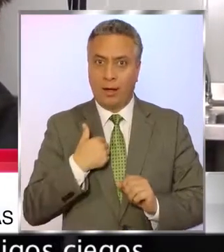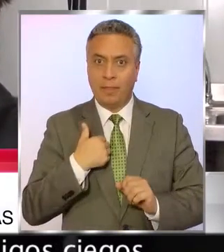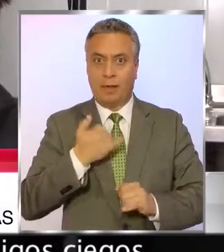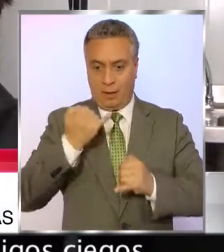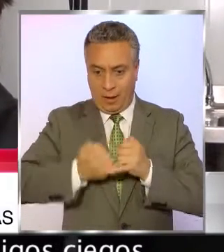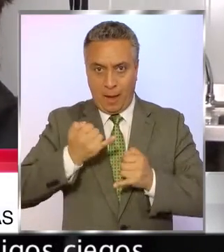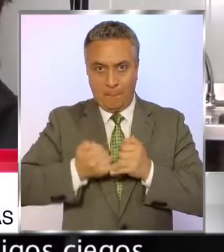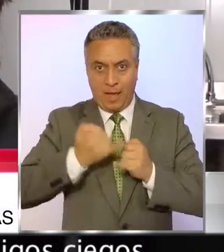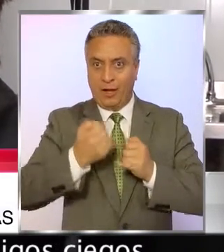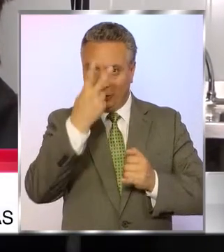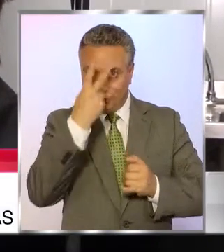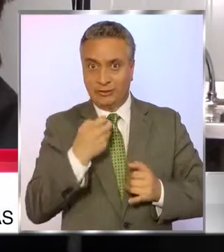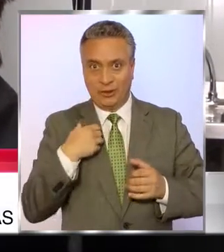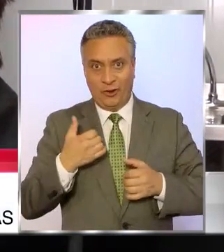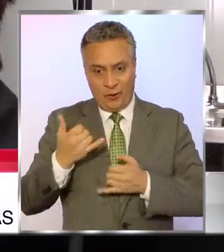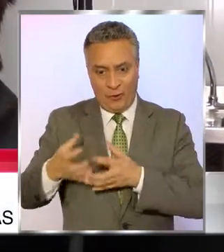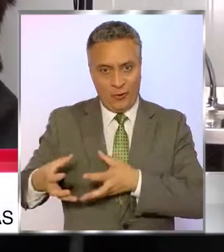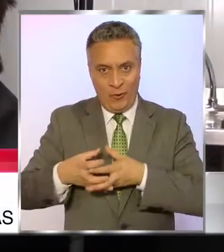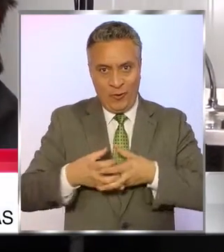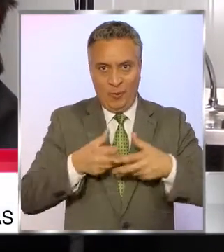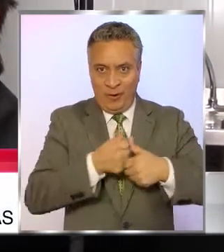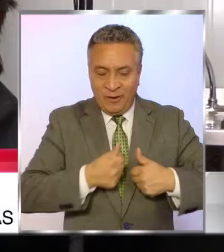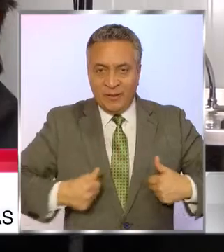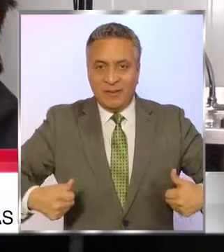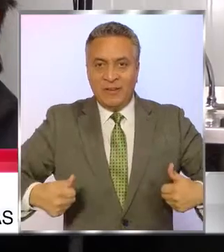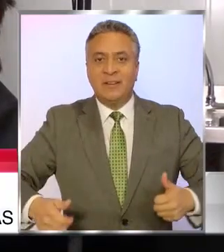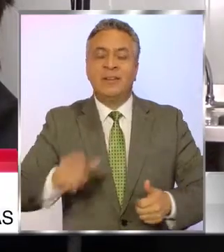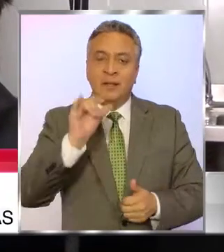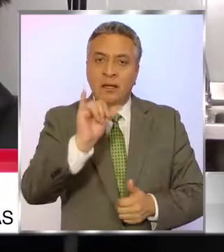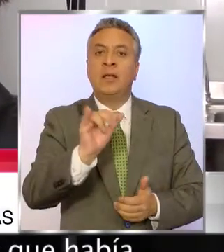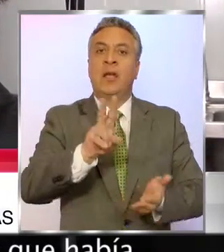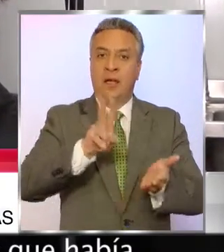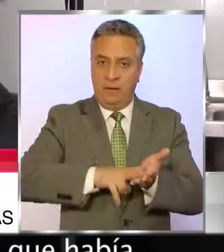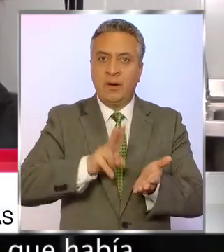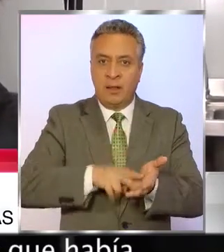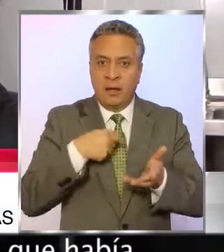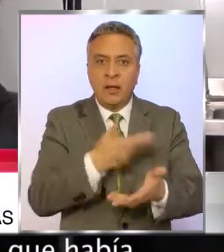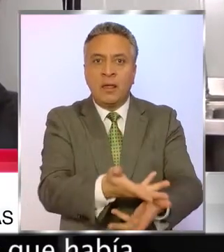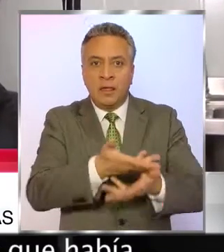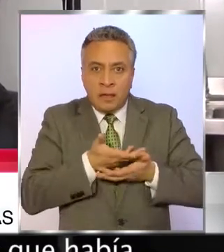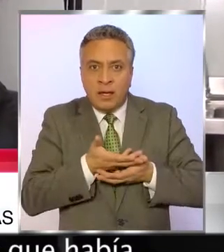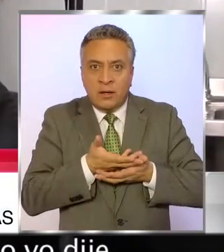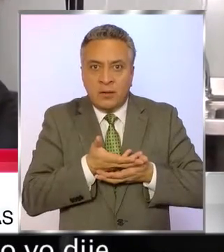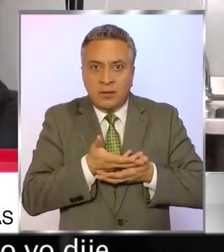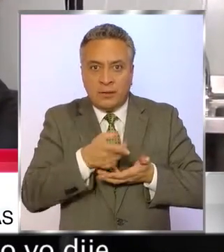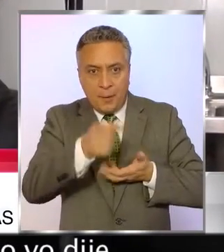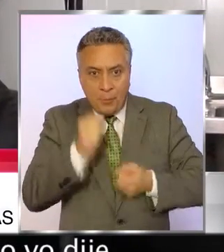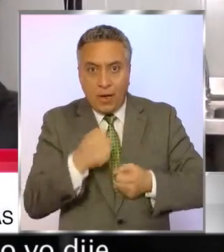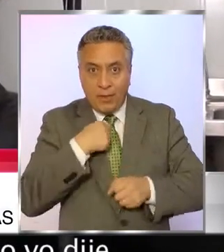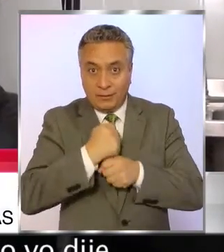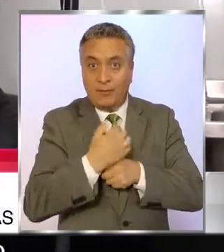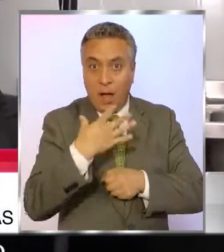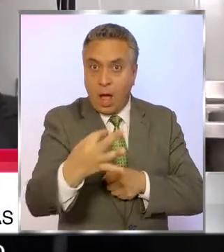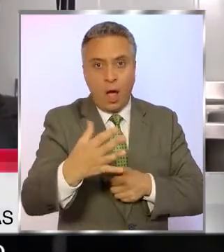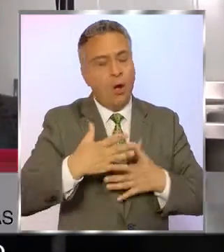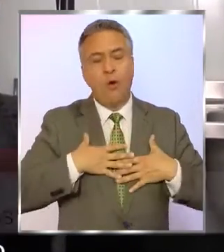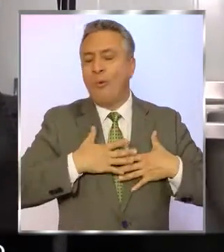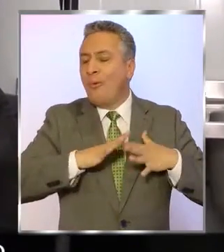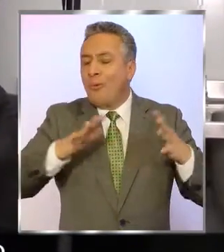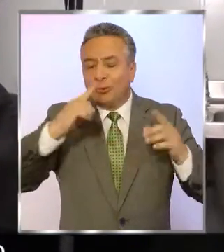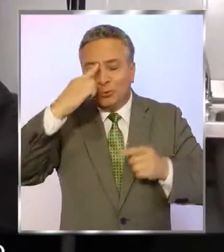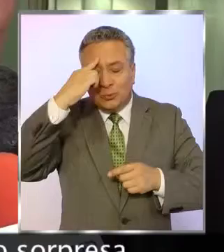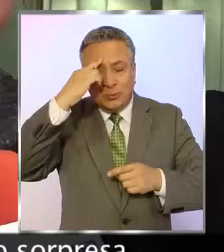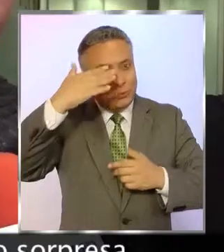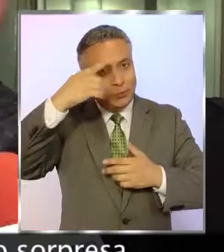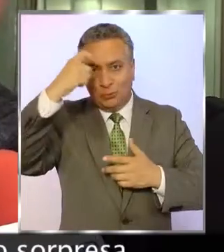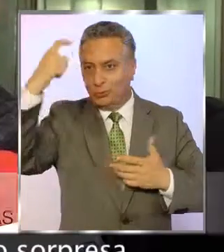mis amigos ciegos del grupo y la verdad cuando nos dijeron que había alguna posibilidad de trabajo yo dije no, esto es un